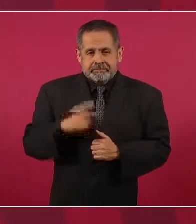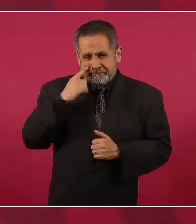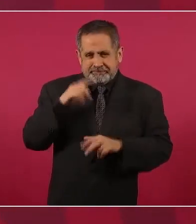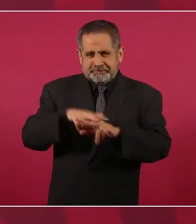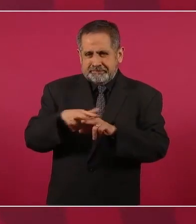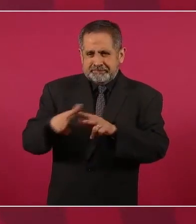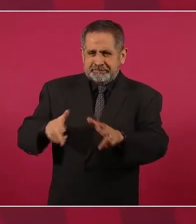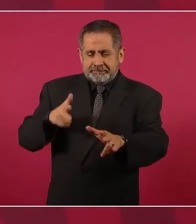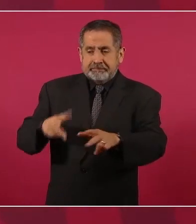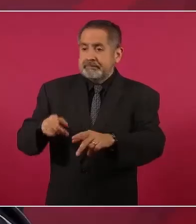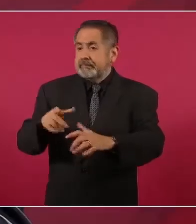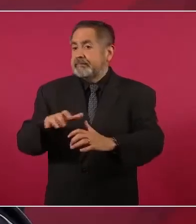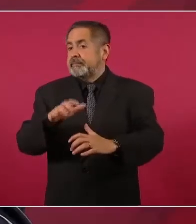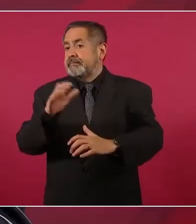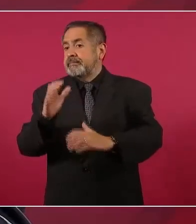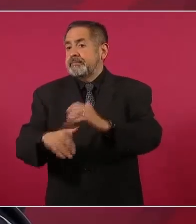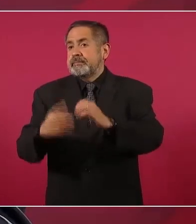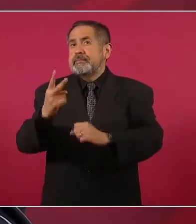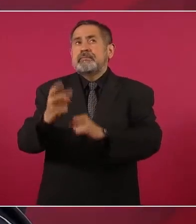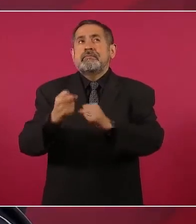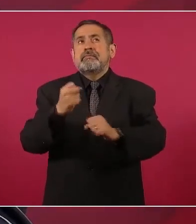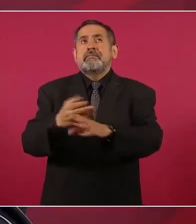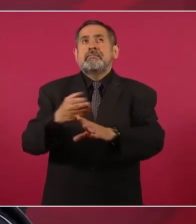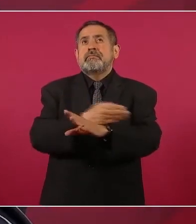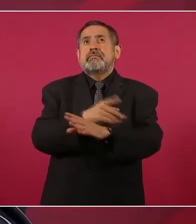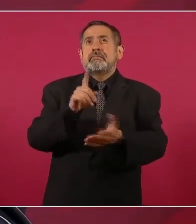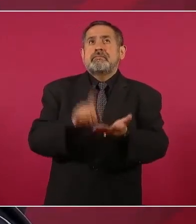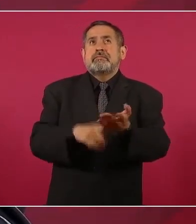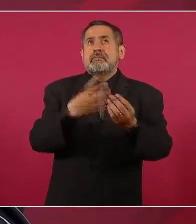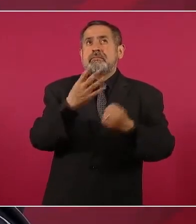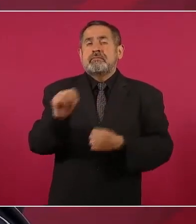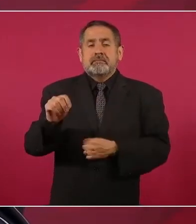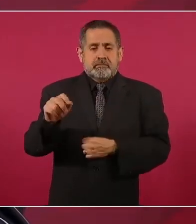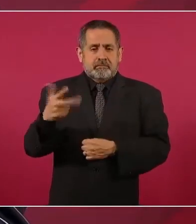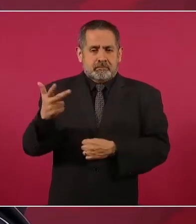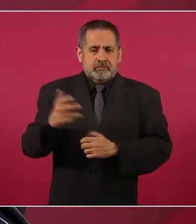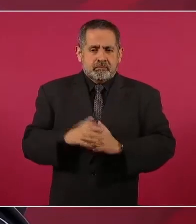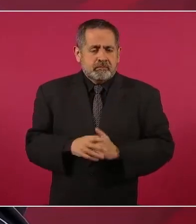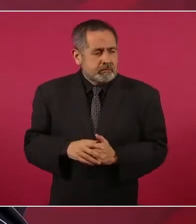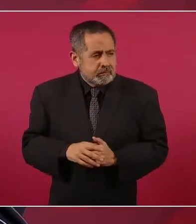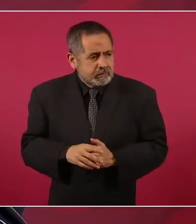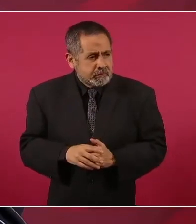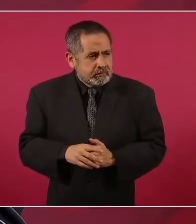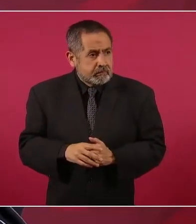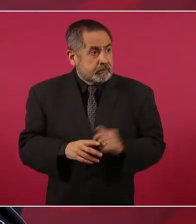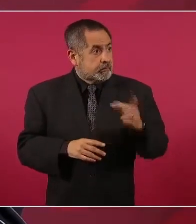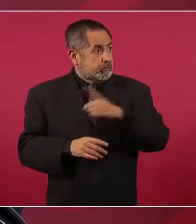de 1910, decide rescatar